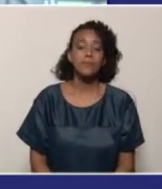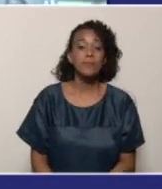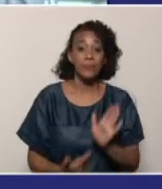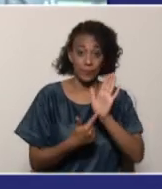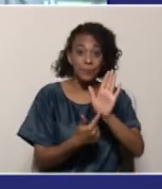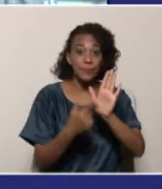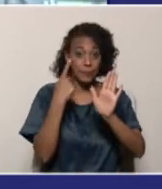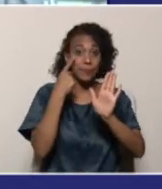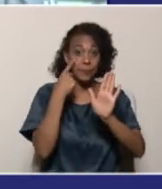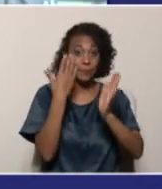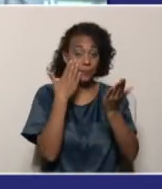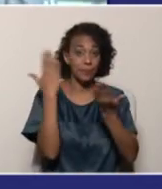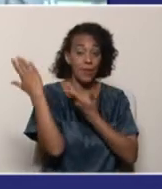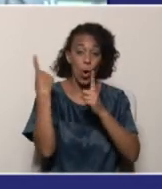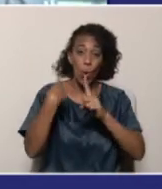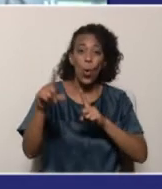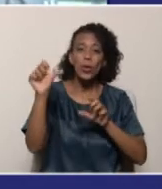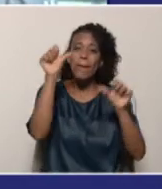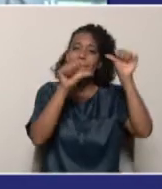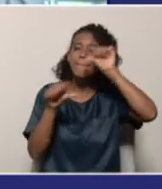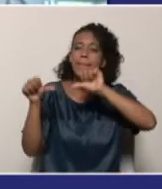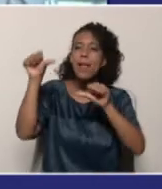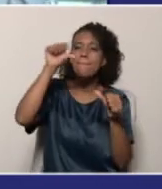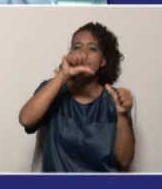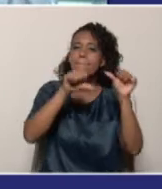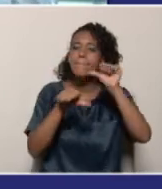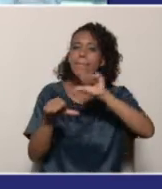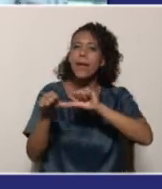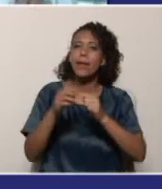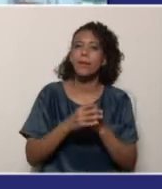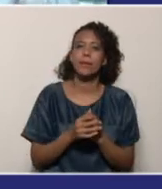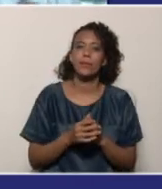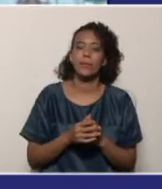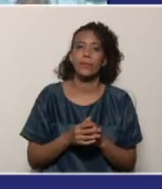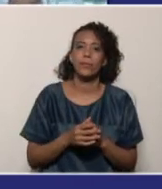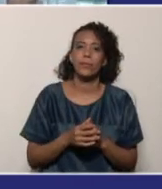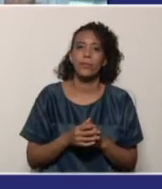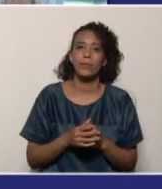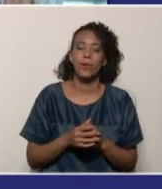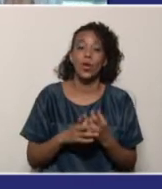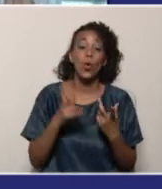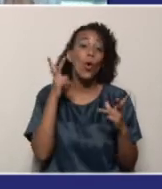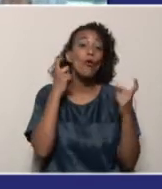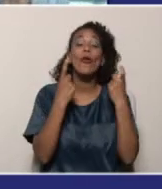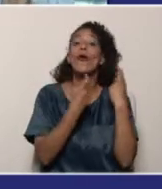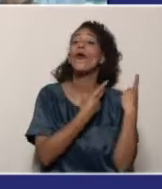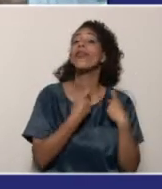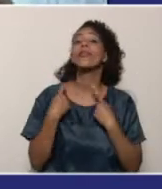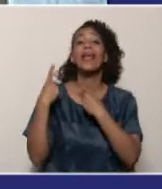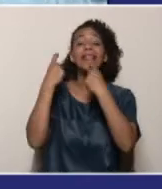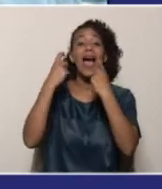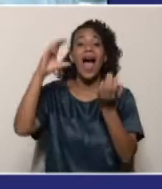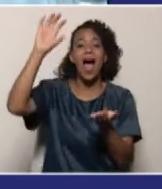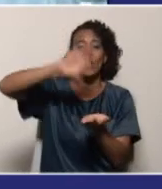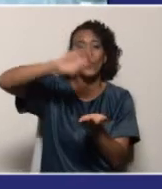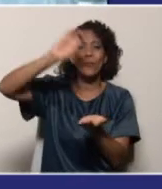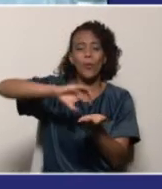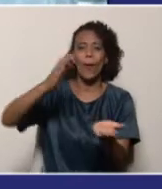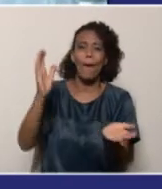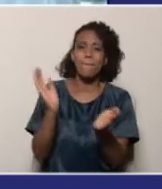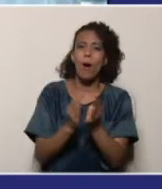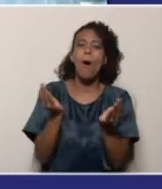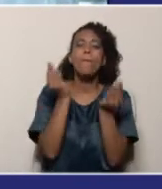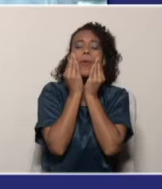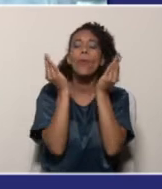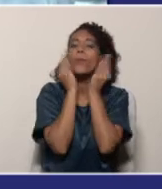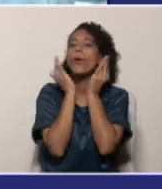podemos aquí ver, son colonia y tarco. Son